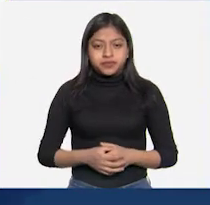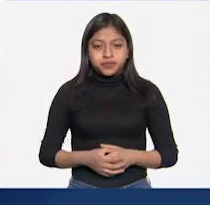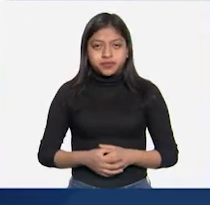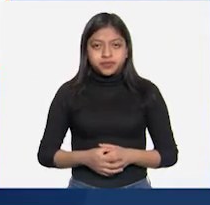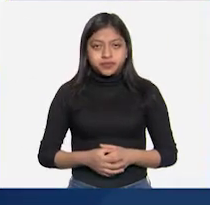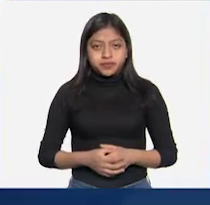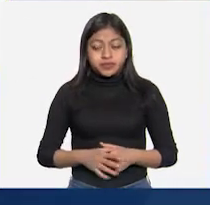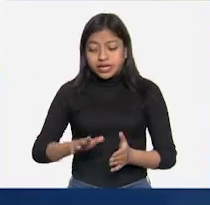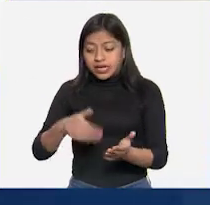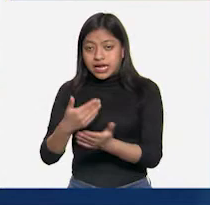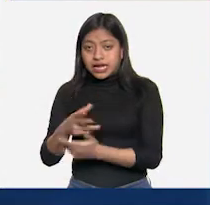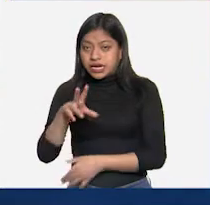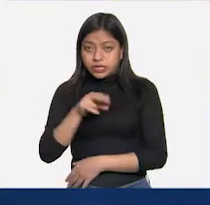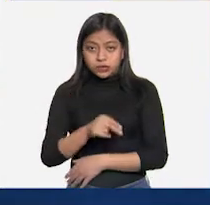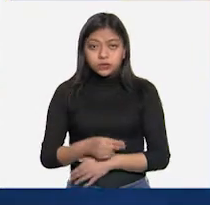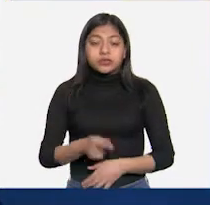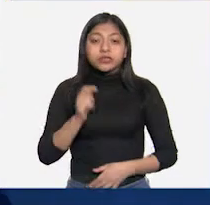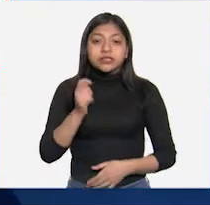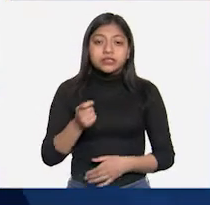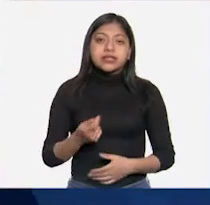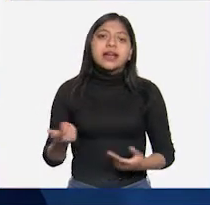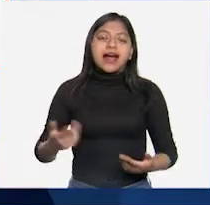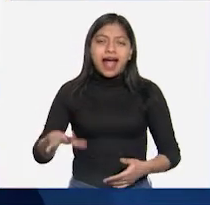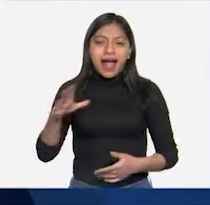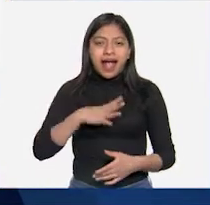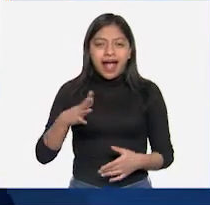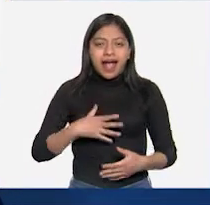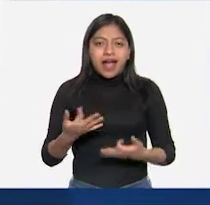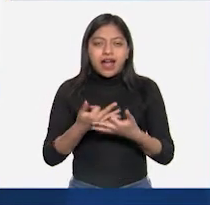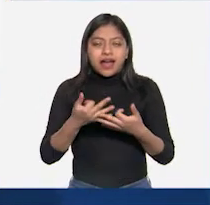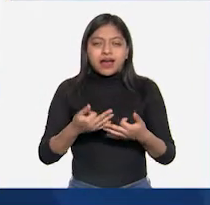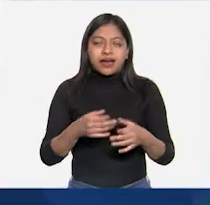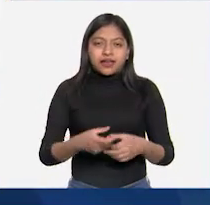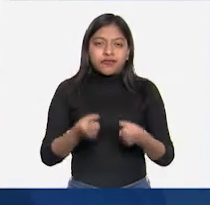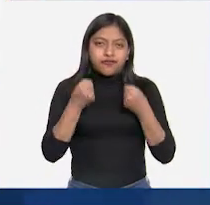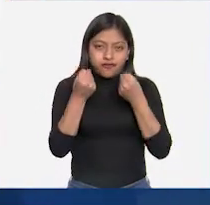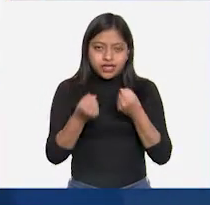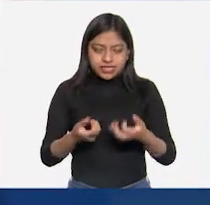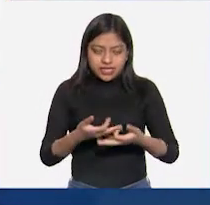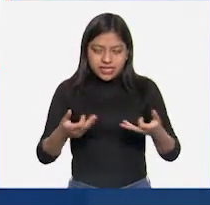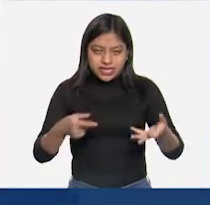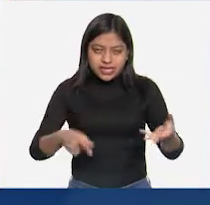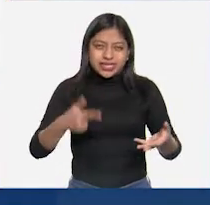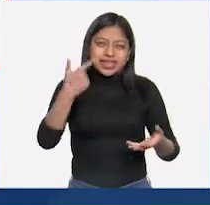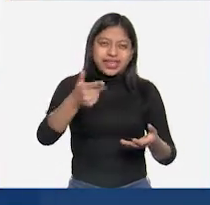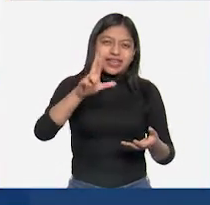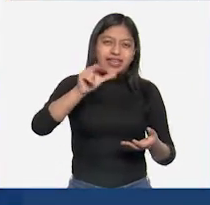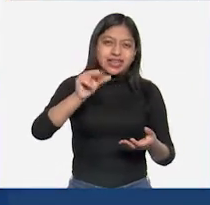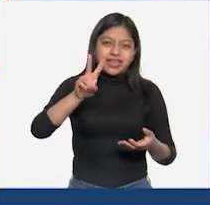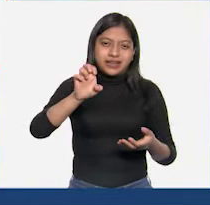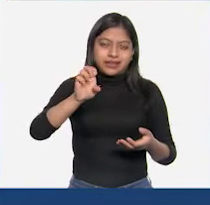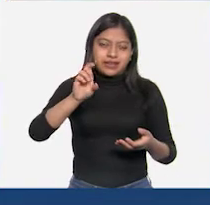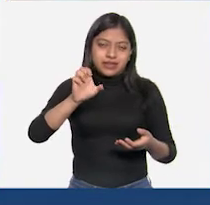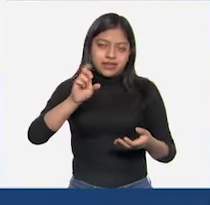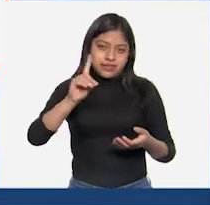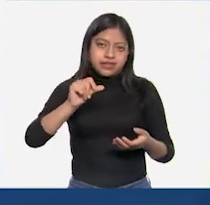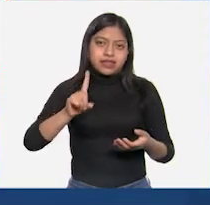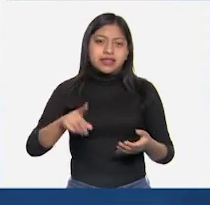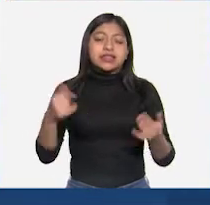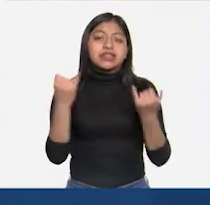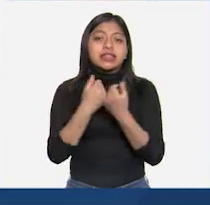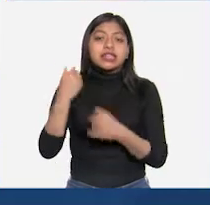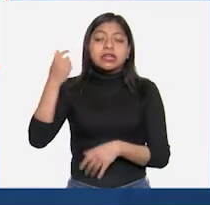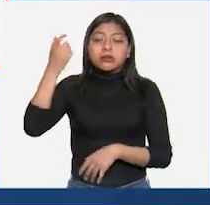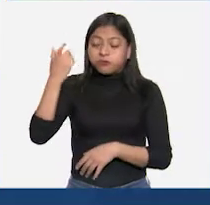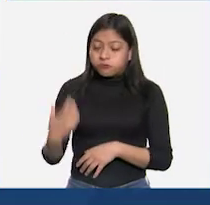A pesar de que otra fuerza, como la gravedad, actúe sobre él. Y también cuando un yoyo recibe